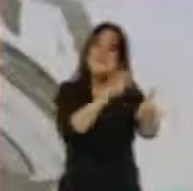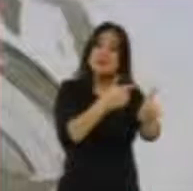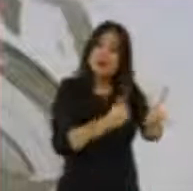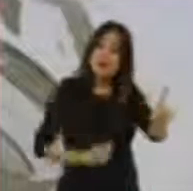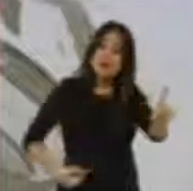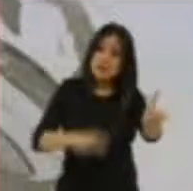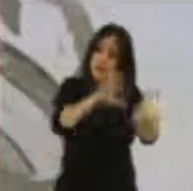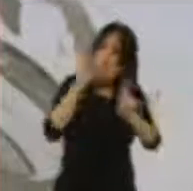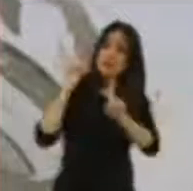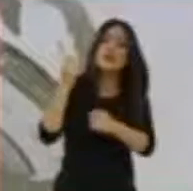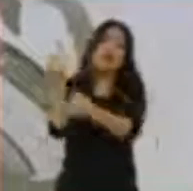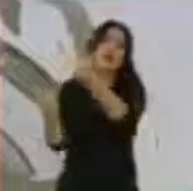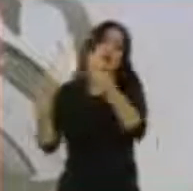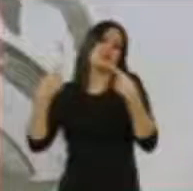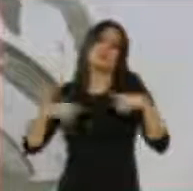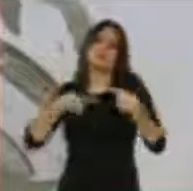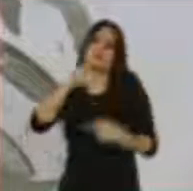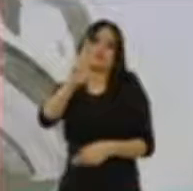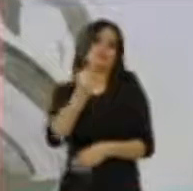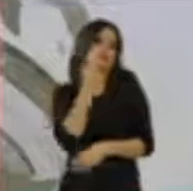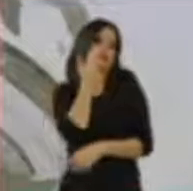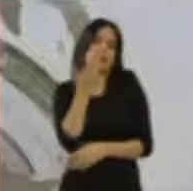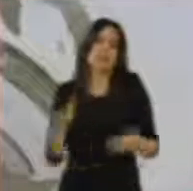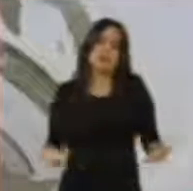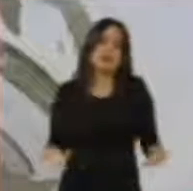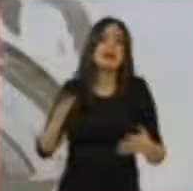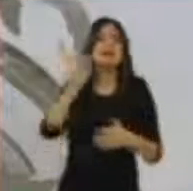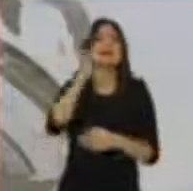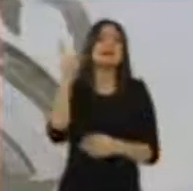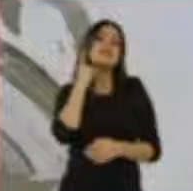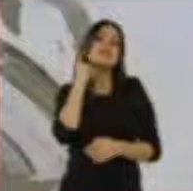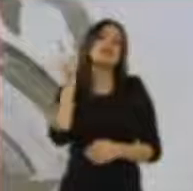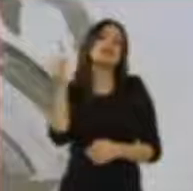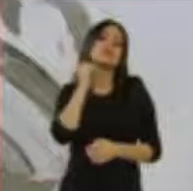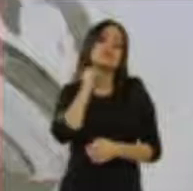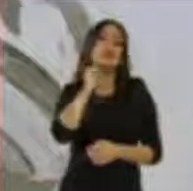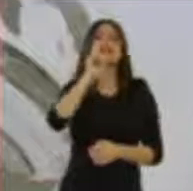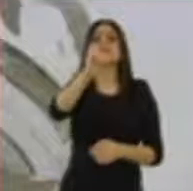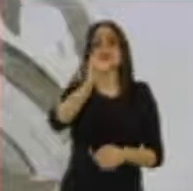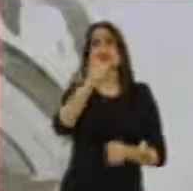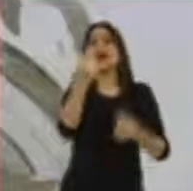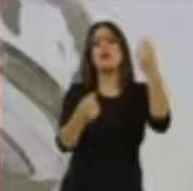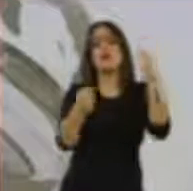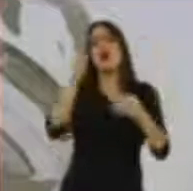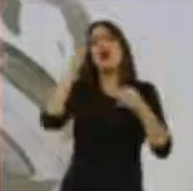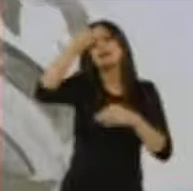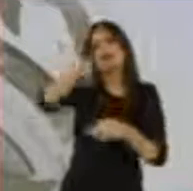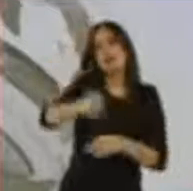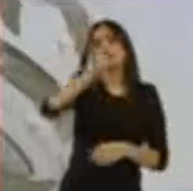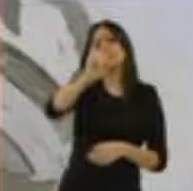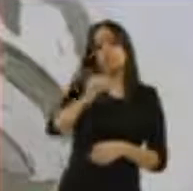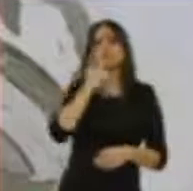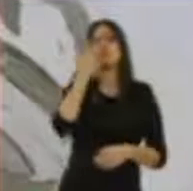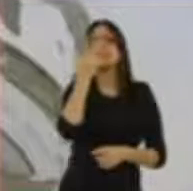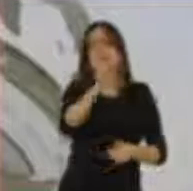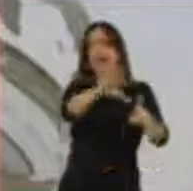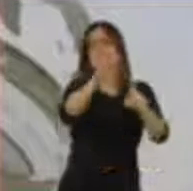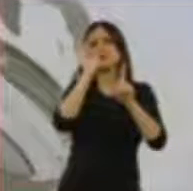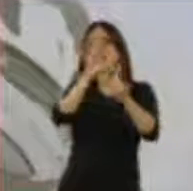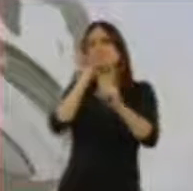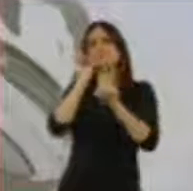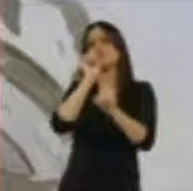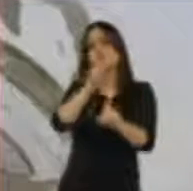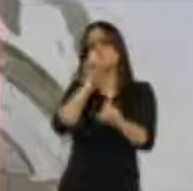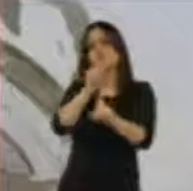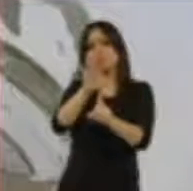varía según estado, pero en a nivel federal, sí, sí, se prevé otra vez que se vaya a fortalecer con mucho las la